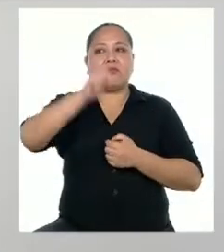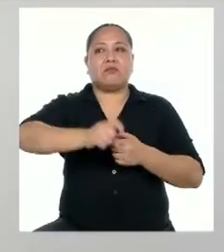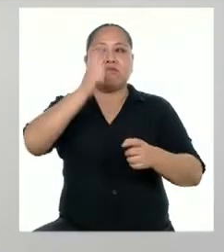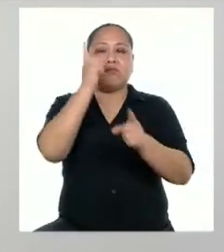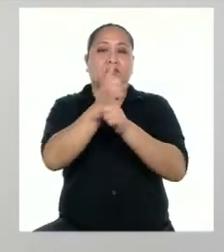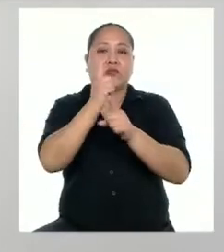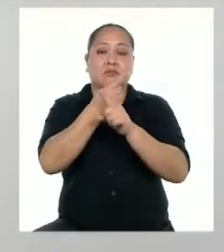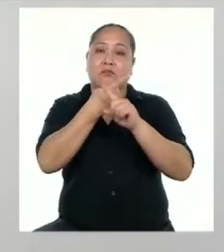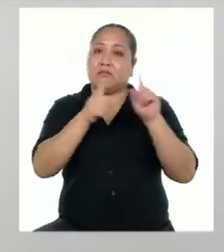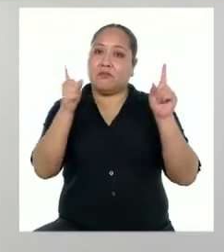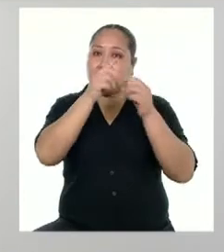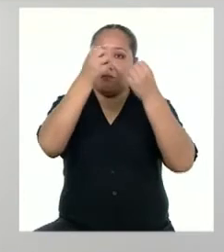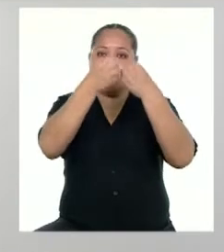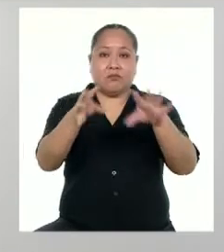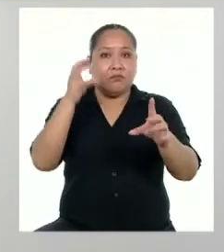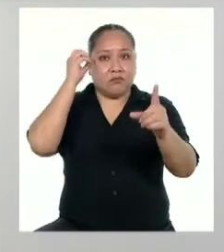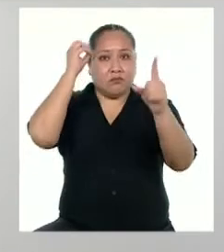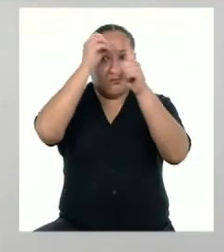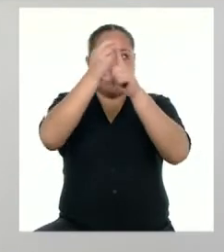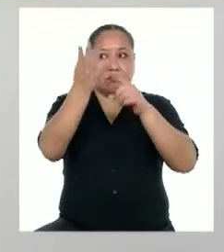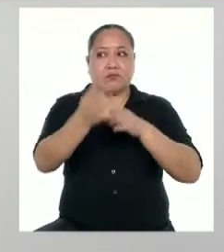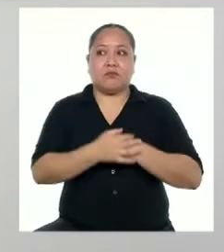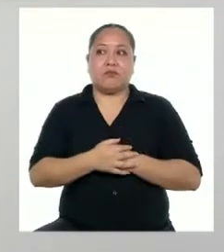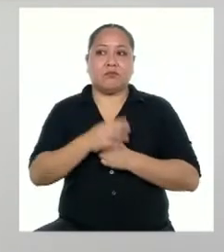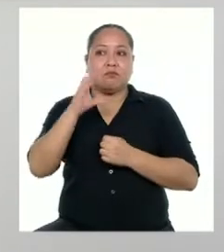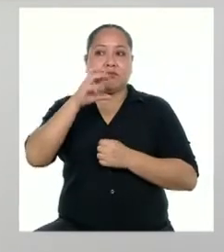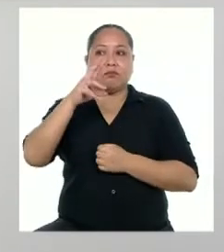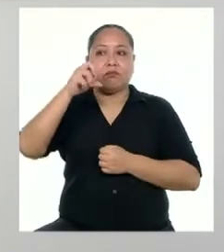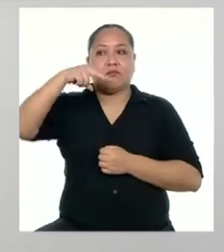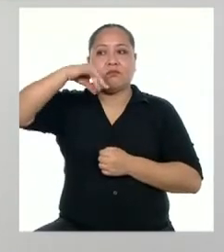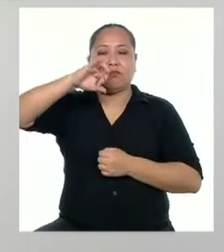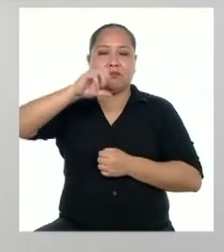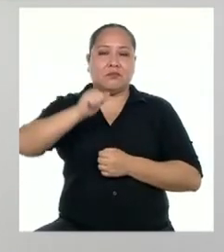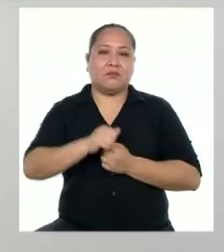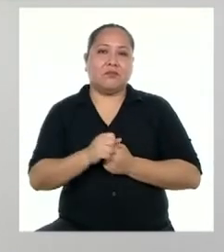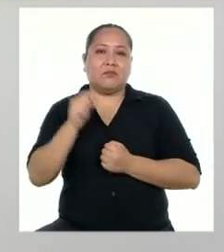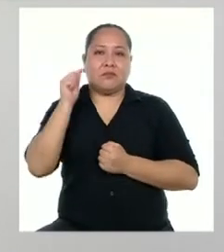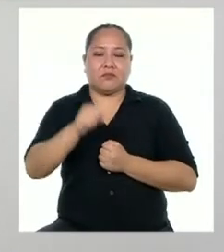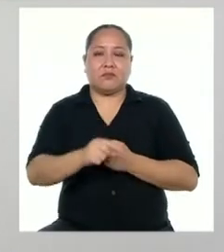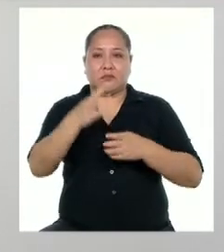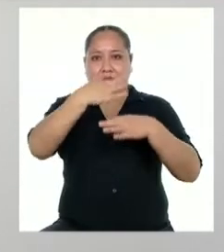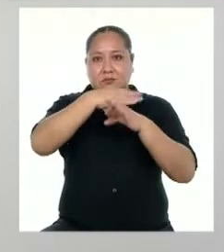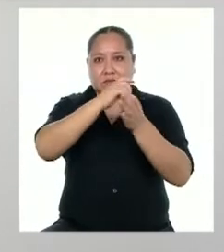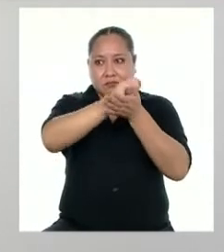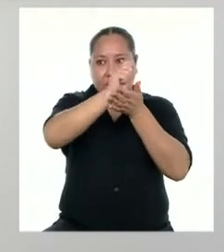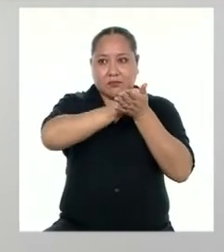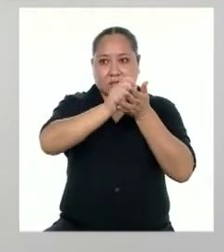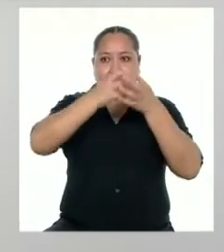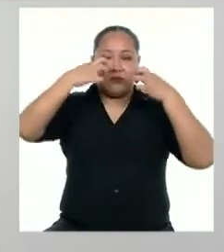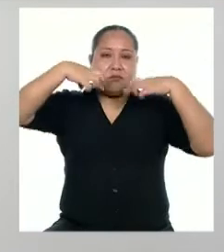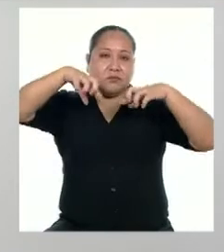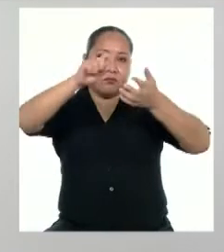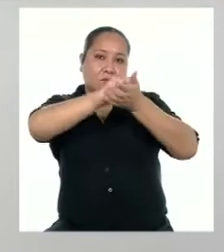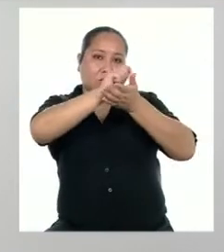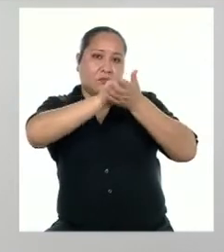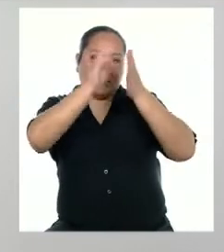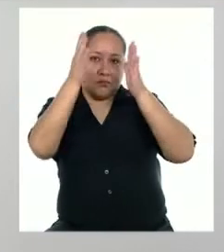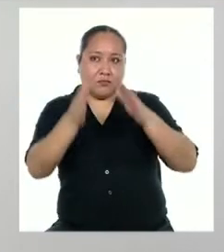Así es, pero sin perder el propósito. La crónica es un tipo de texto que permite al escritor